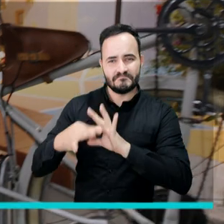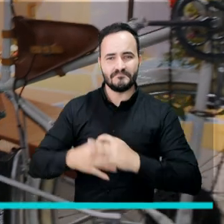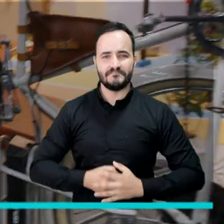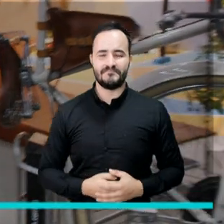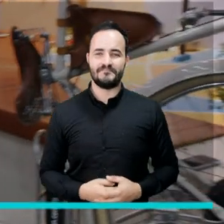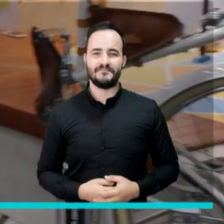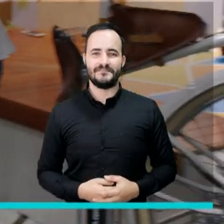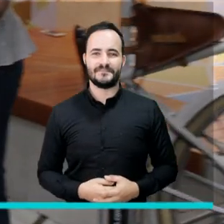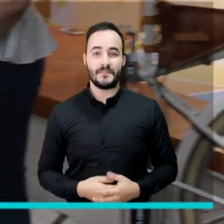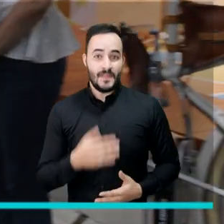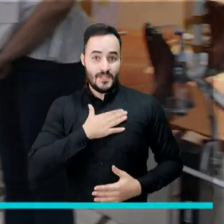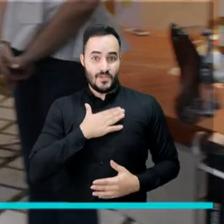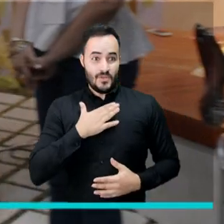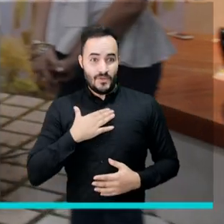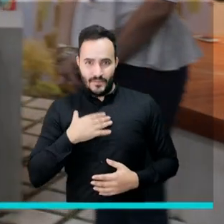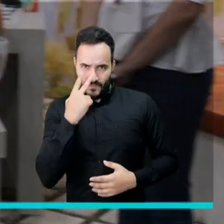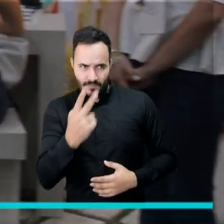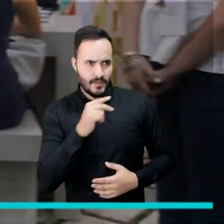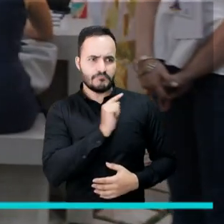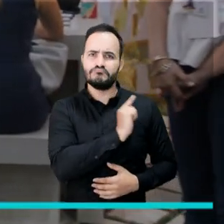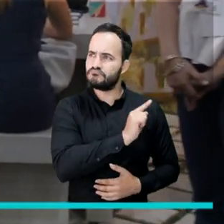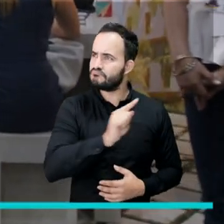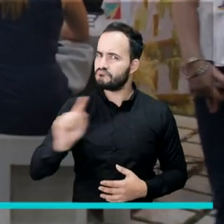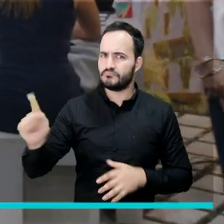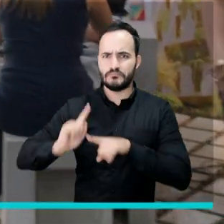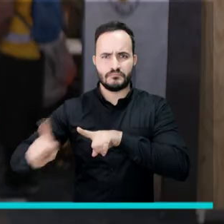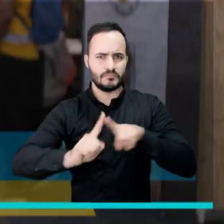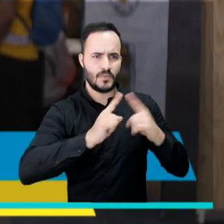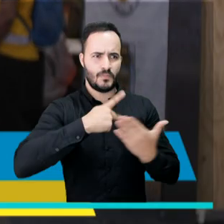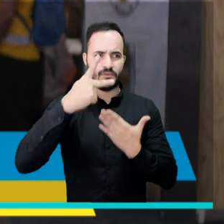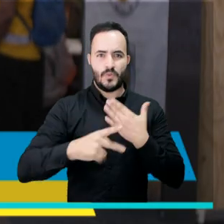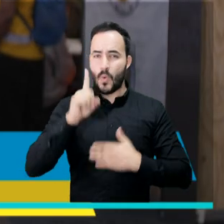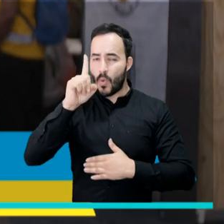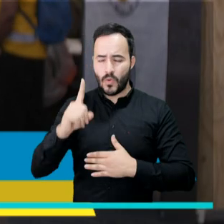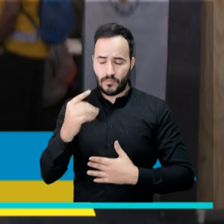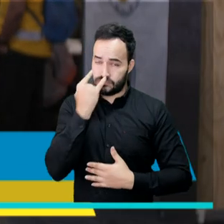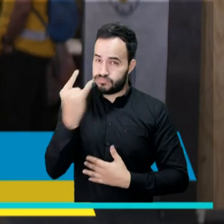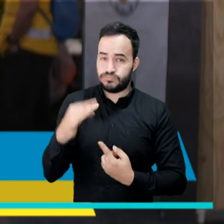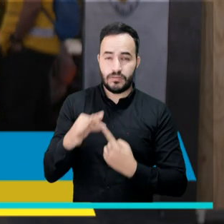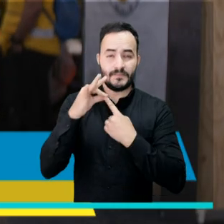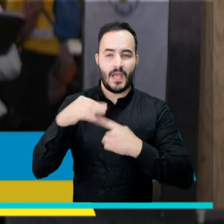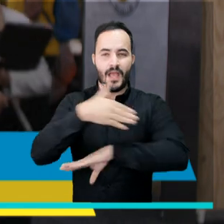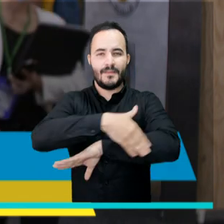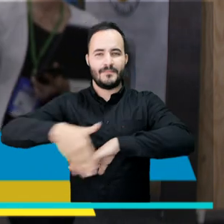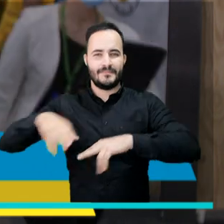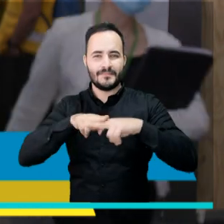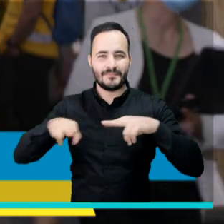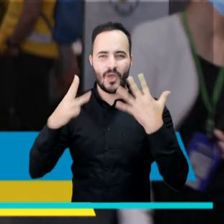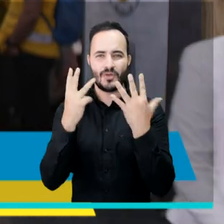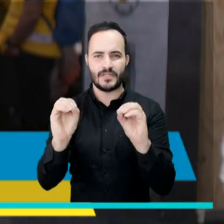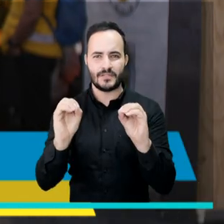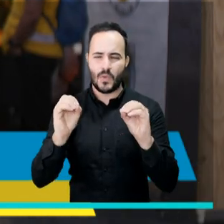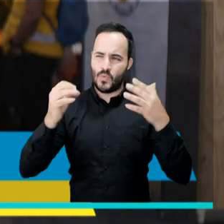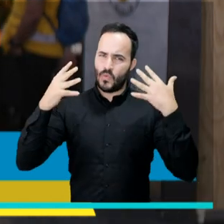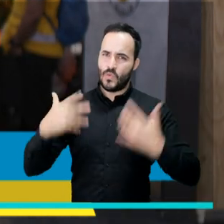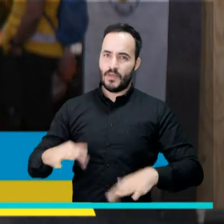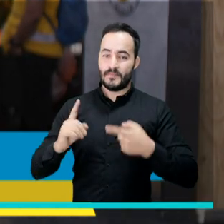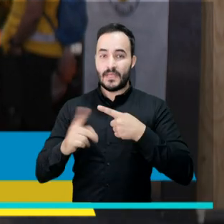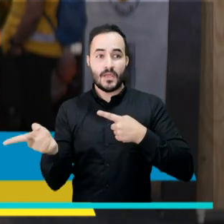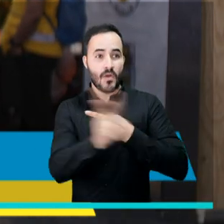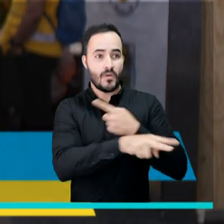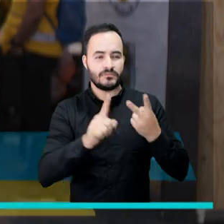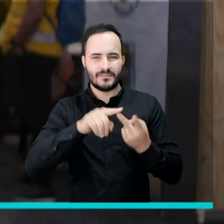Para mí, de todos los proyectos que he visto, evidentemente los que creo que son más importantes es el metro de la 80 y el traslado y